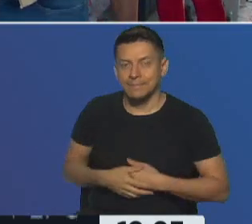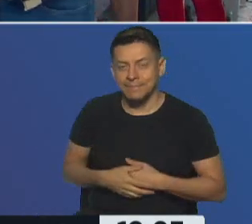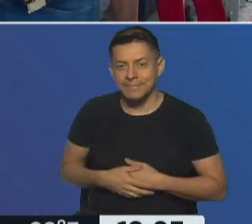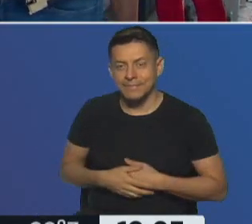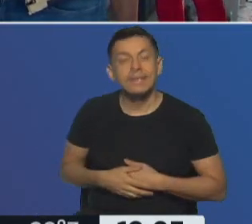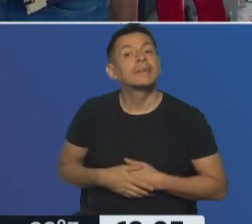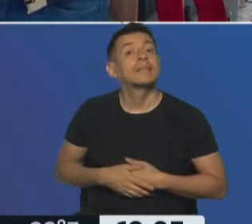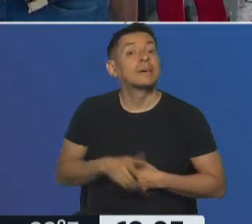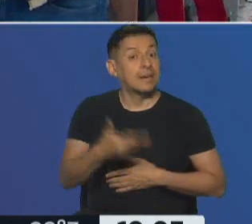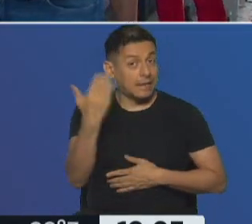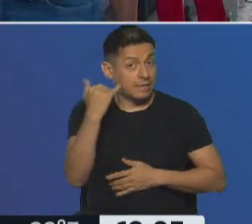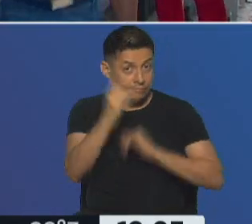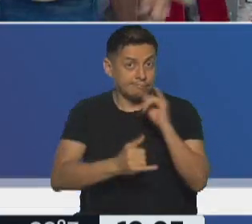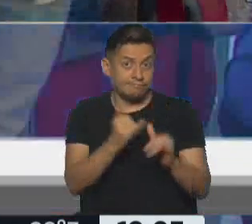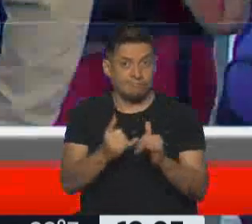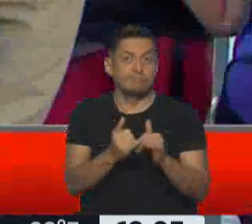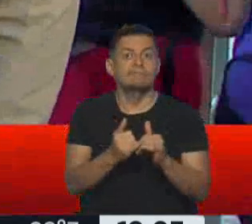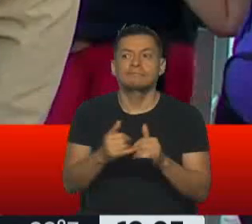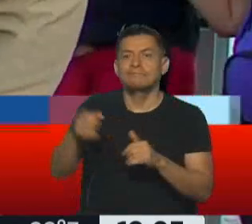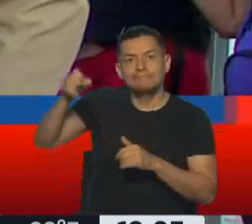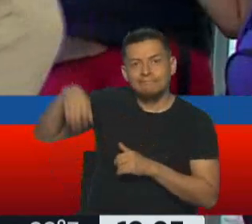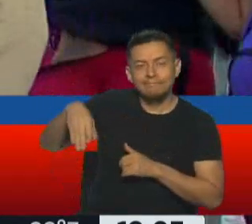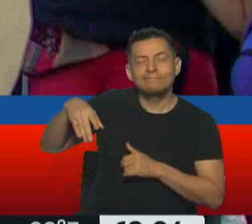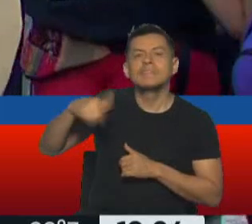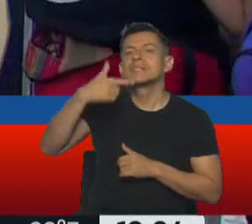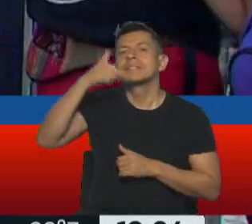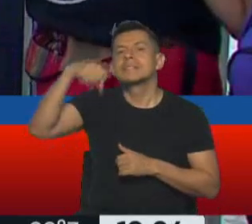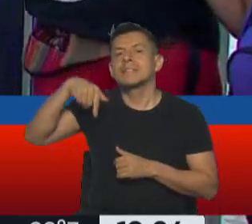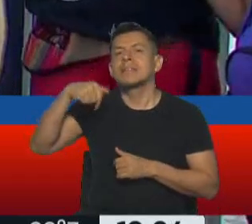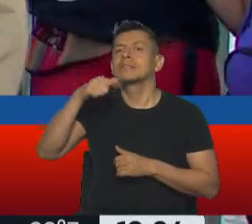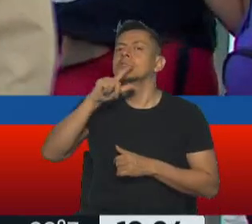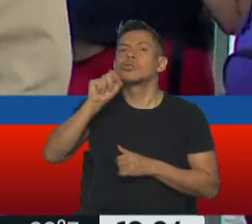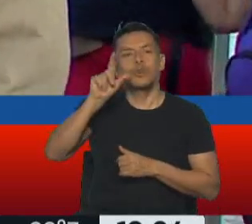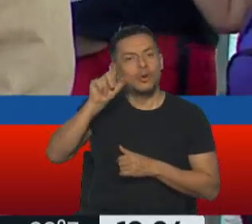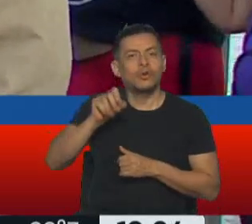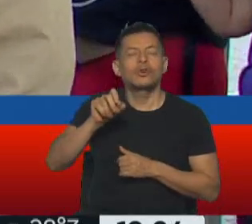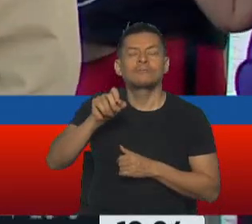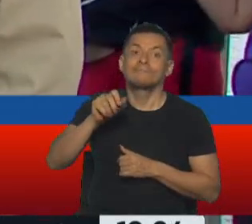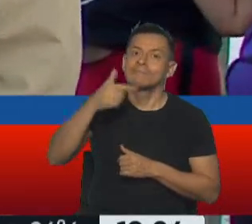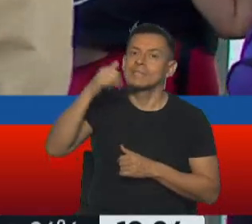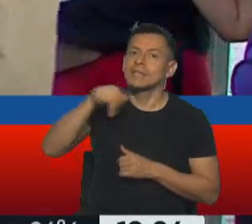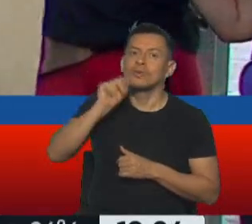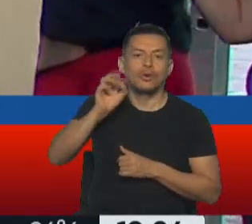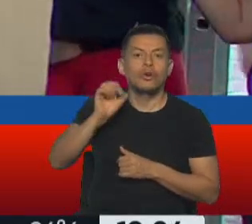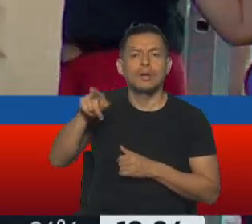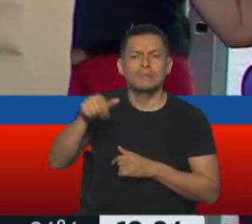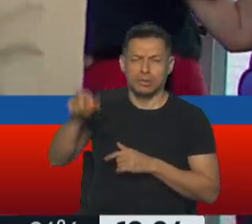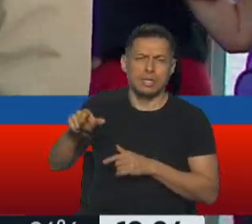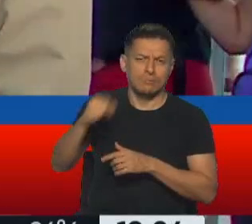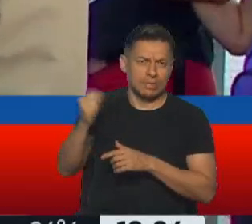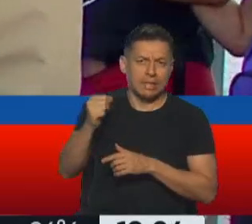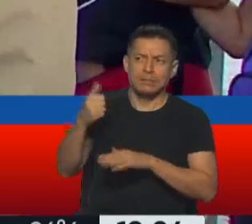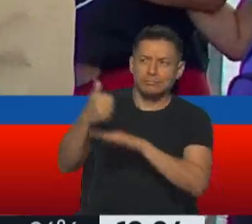Lo adelantamos hace un minuto, estamos con Leandro Santoro, uno de los protagonistas de la jornada aquí, en esta plaza de